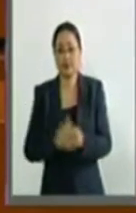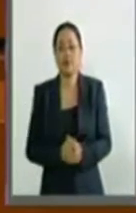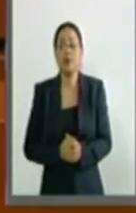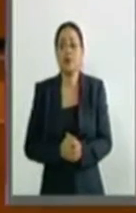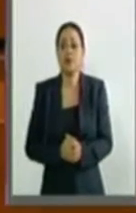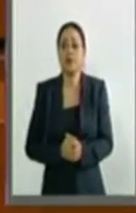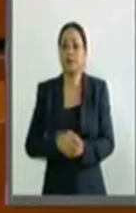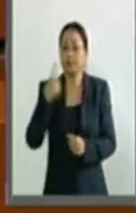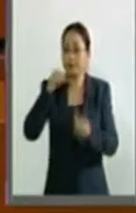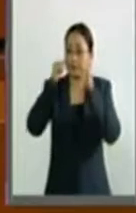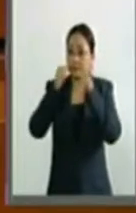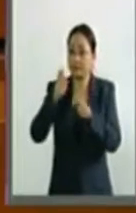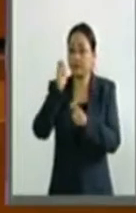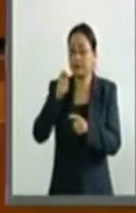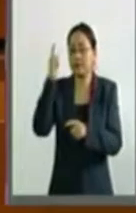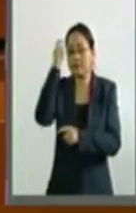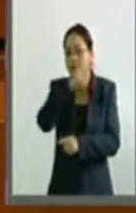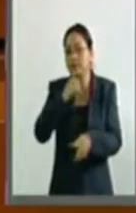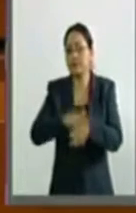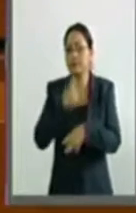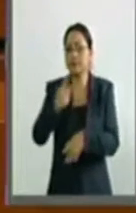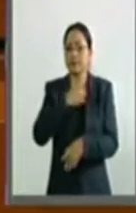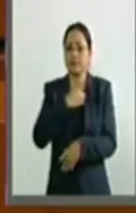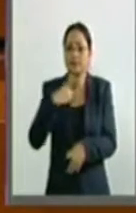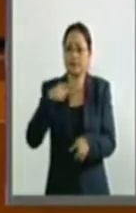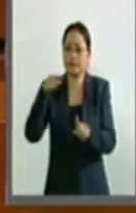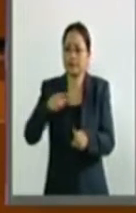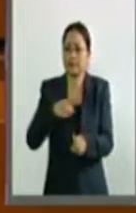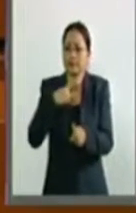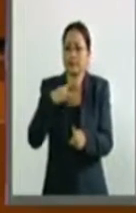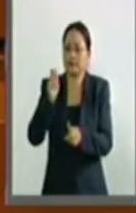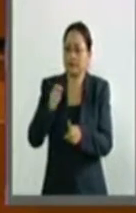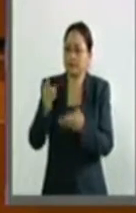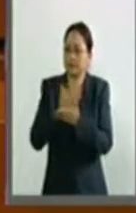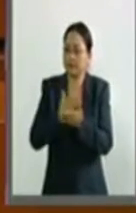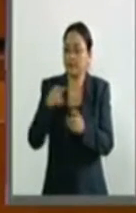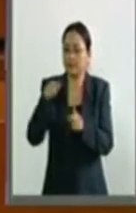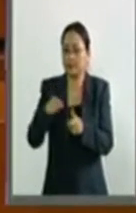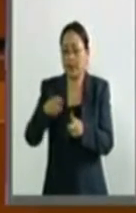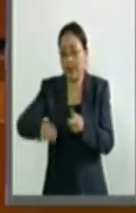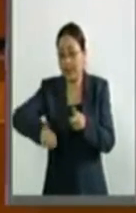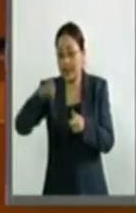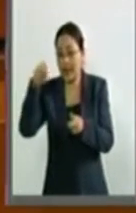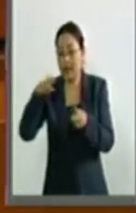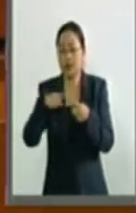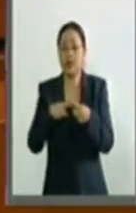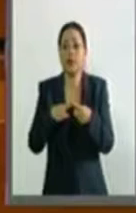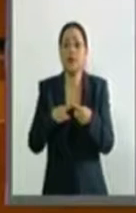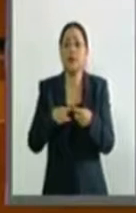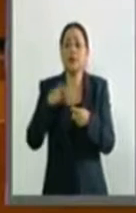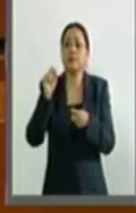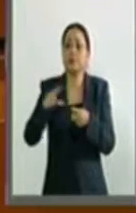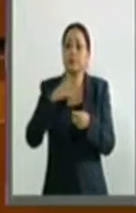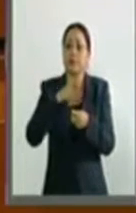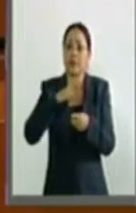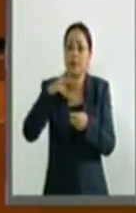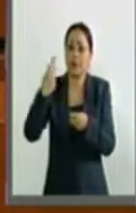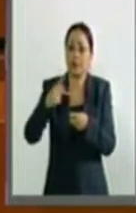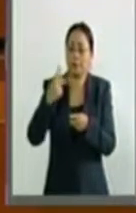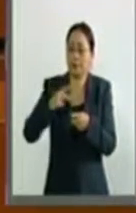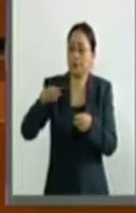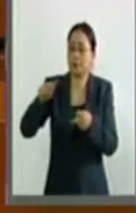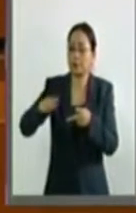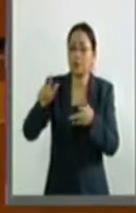resulta compleja en tanto que se tiene que considerar aspectos además de la edad, por ejemplo, factores biológicos,